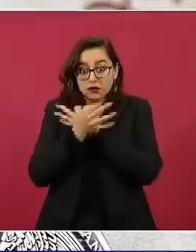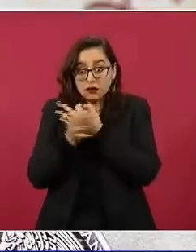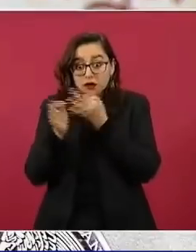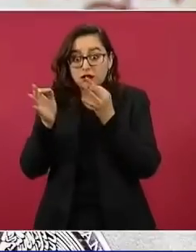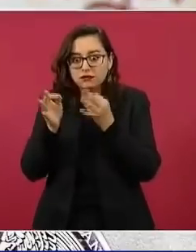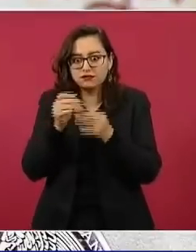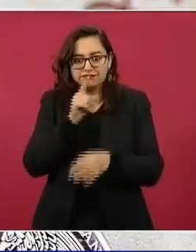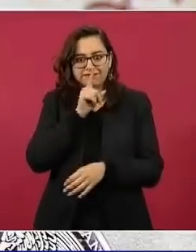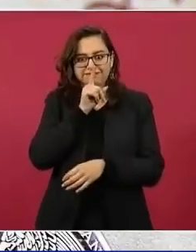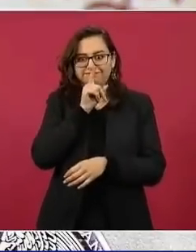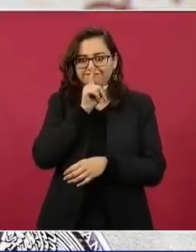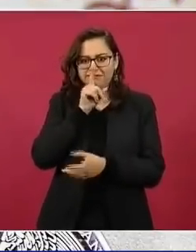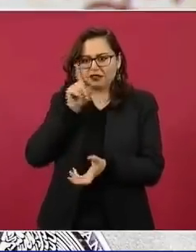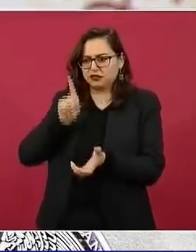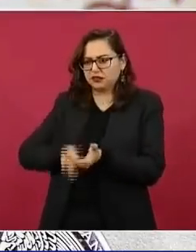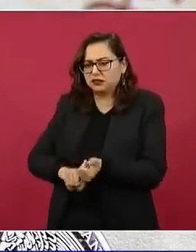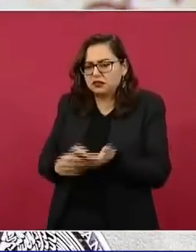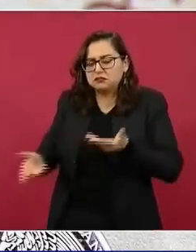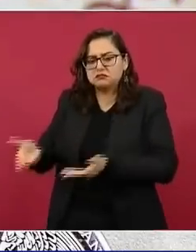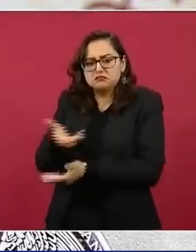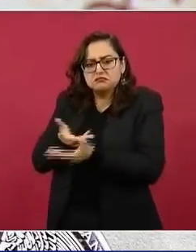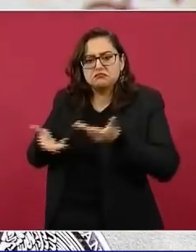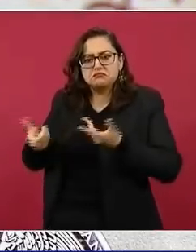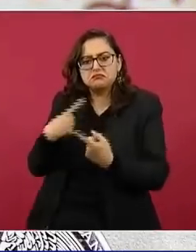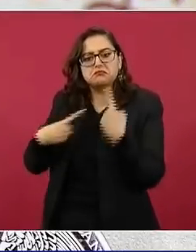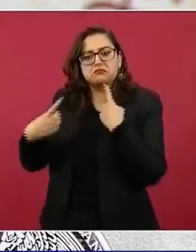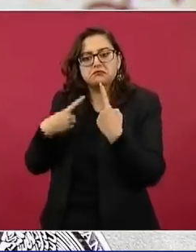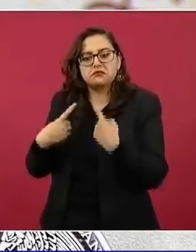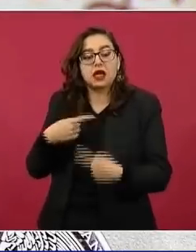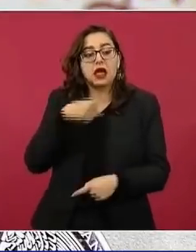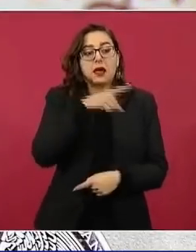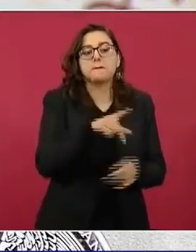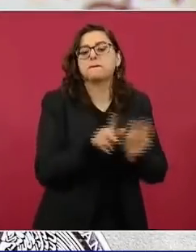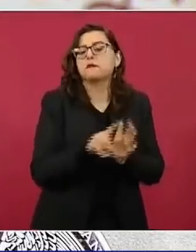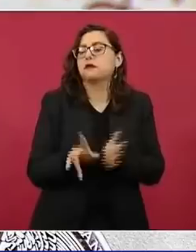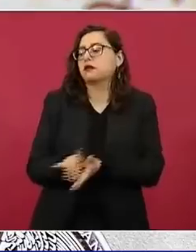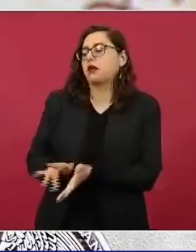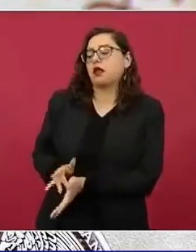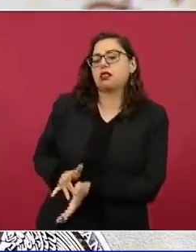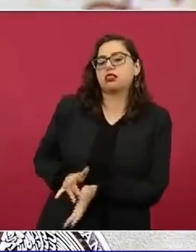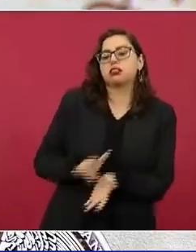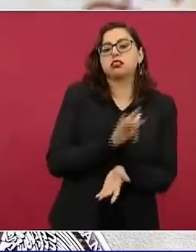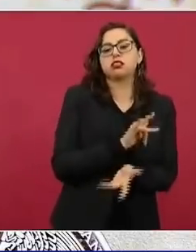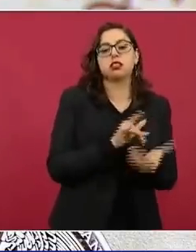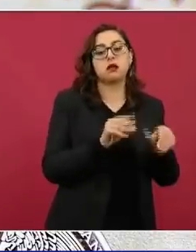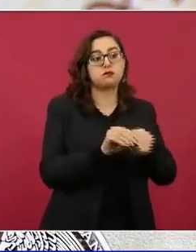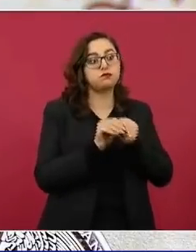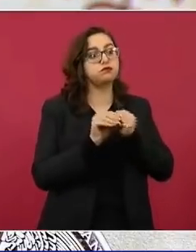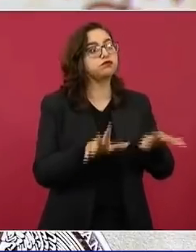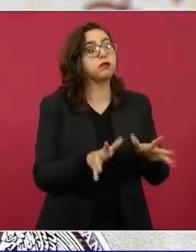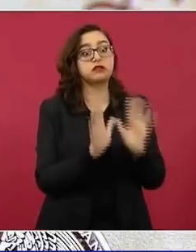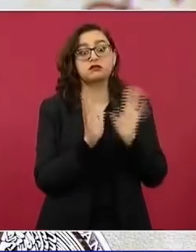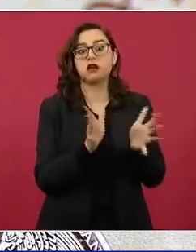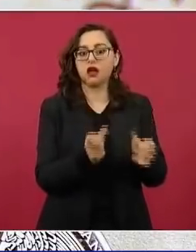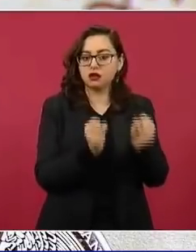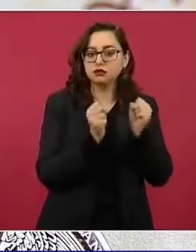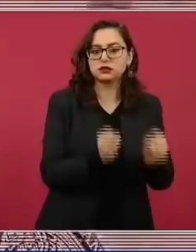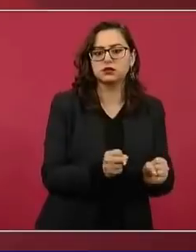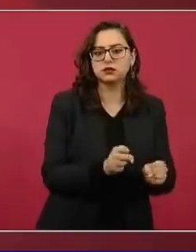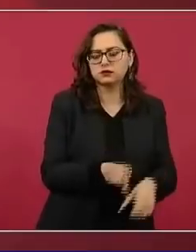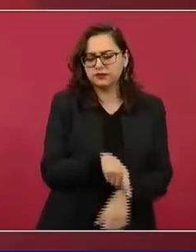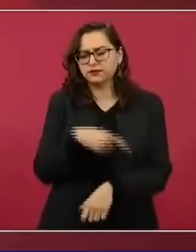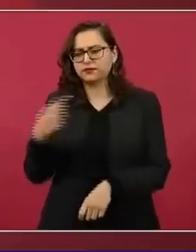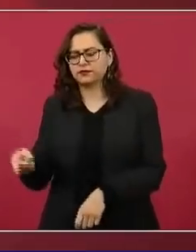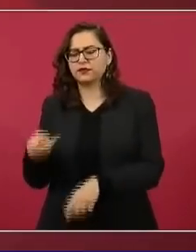su titular como si fuera una postura oficial. Al respecto, Gerardo Esquivel, que es subgobernador de Banxico,